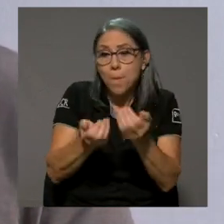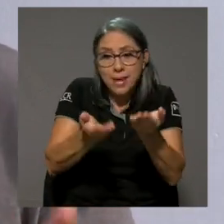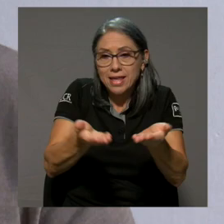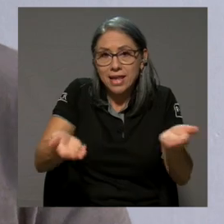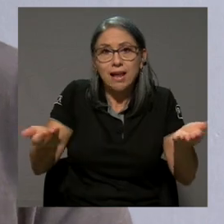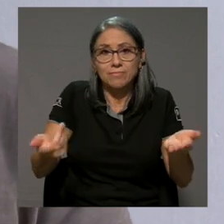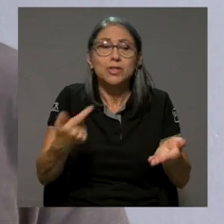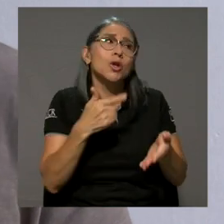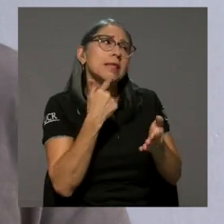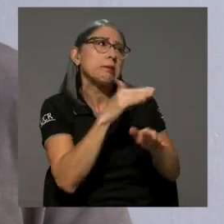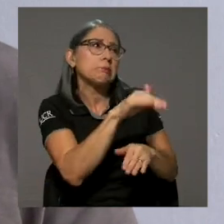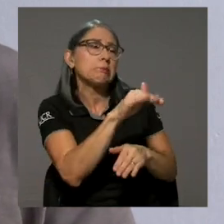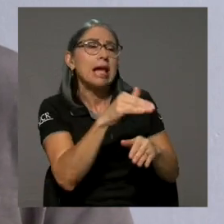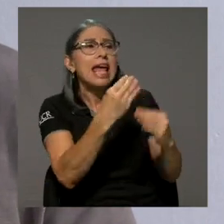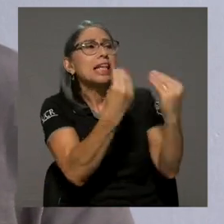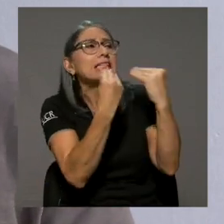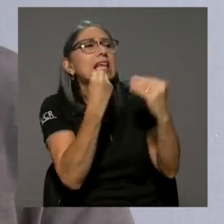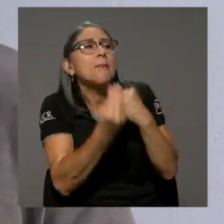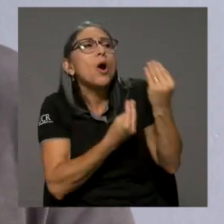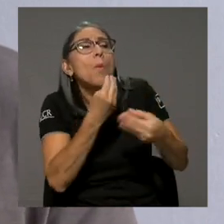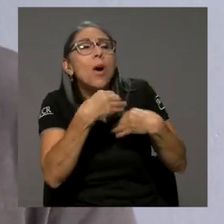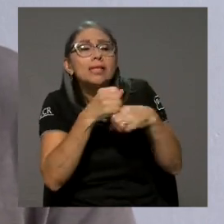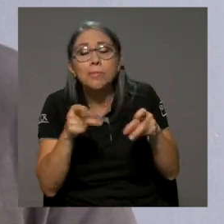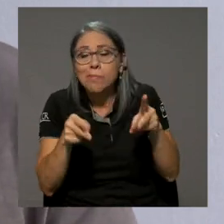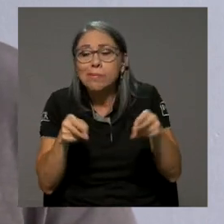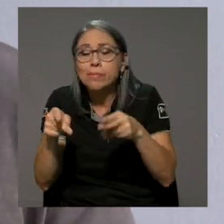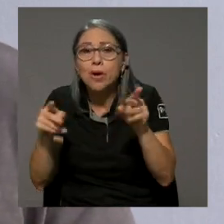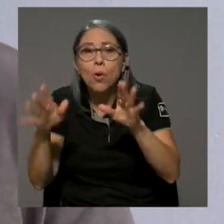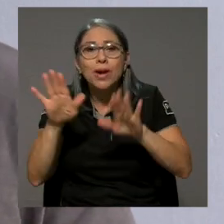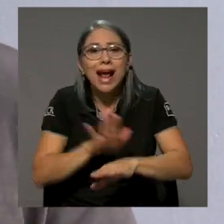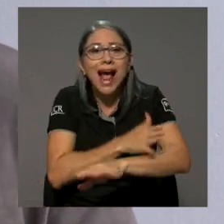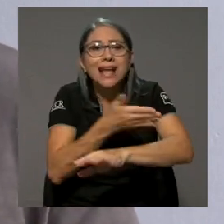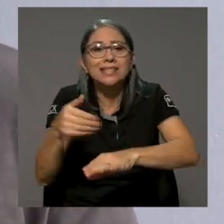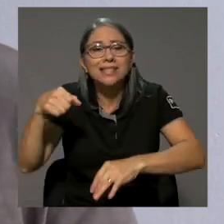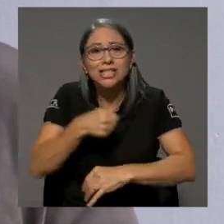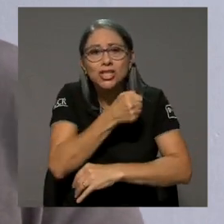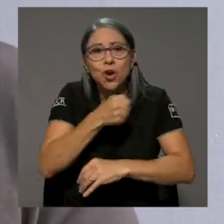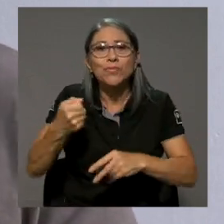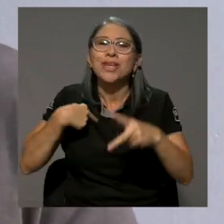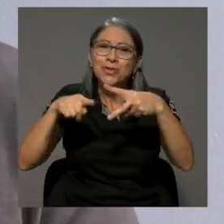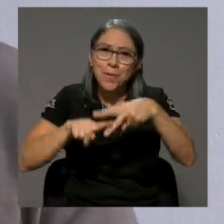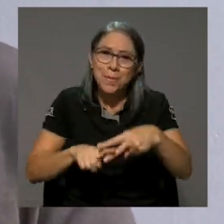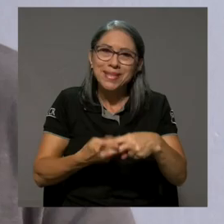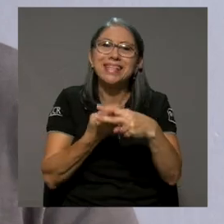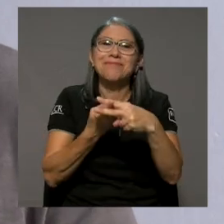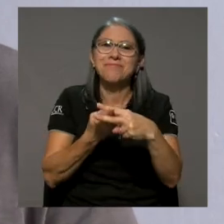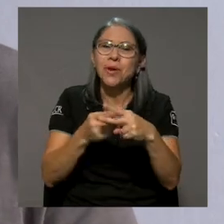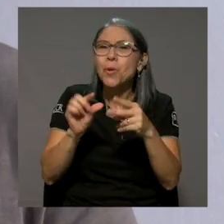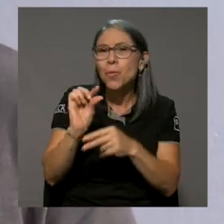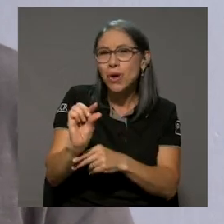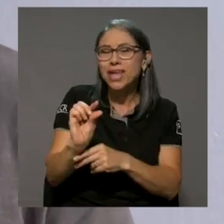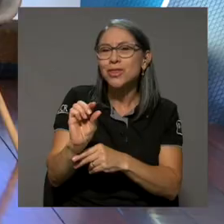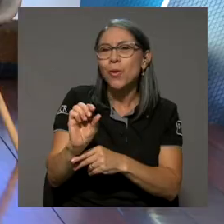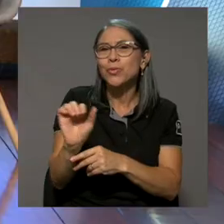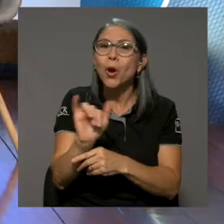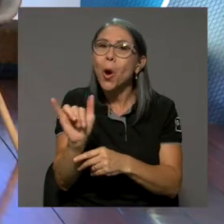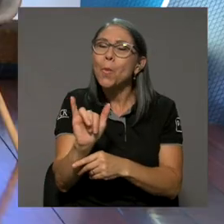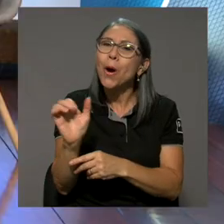un poco de material, le pedí que me enseñara cómo meter una canción, y ahí empecé a montar un poquito como Emi,